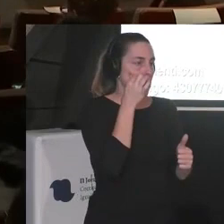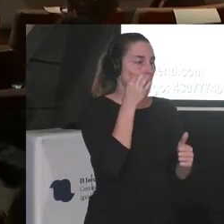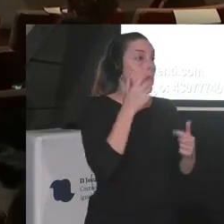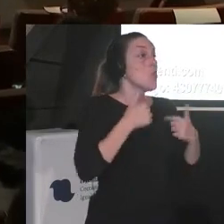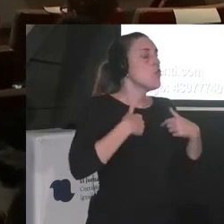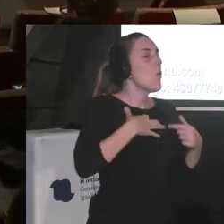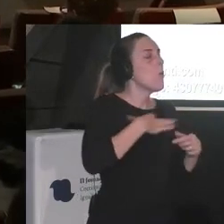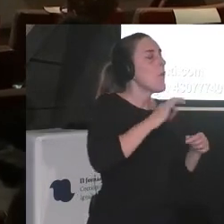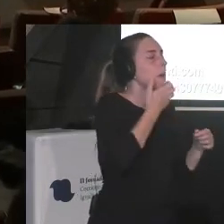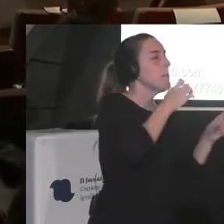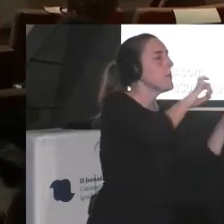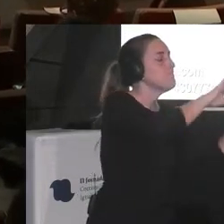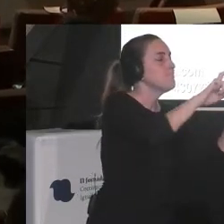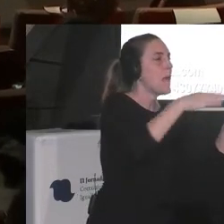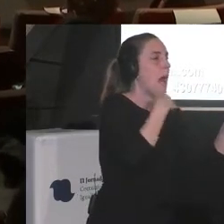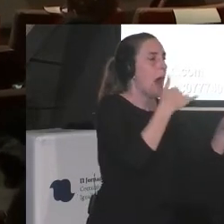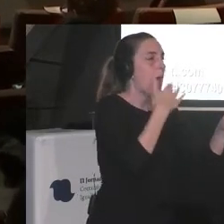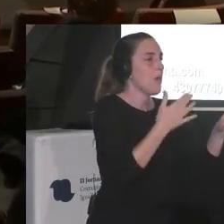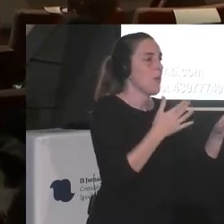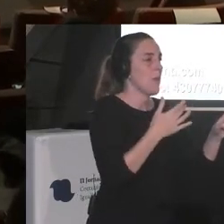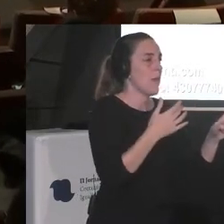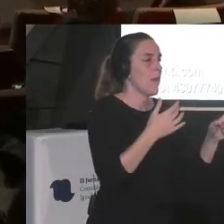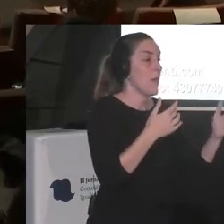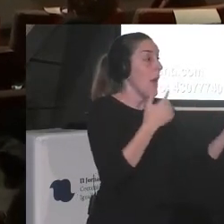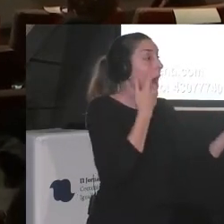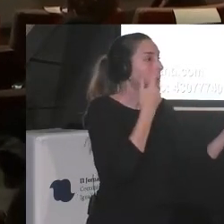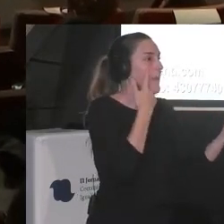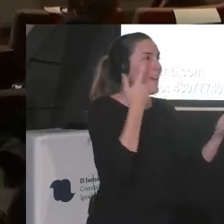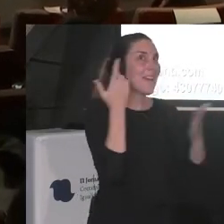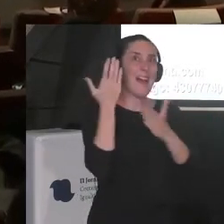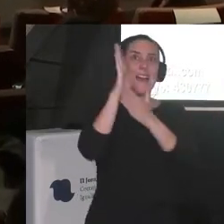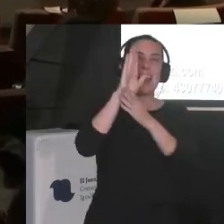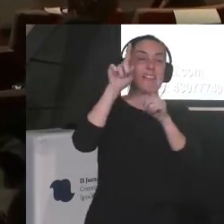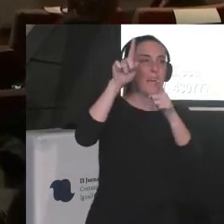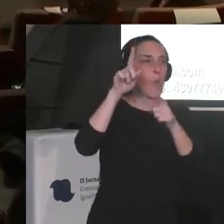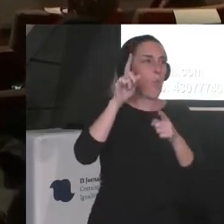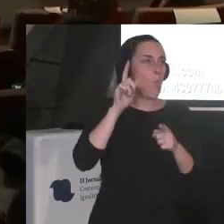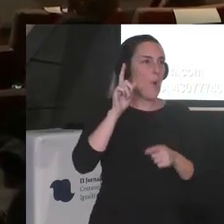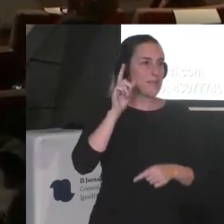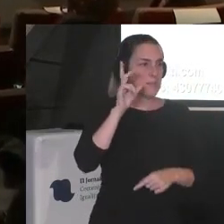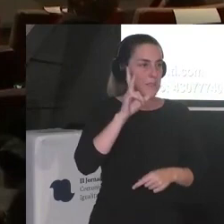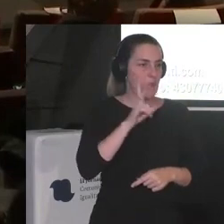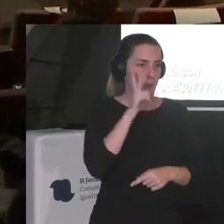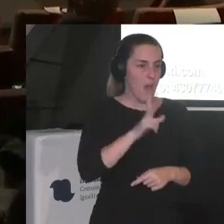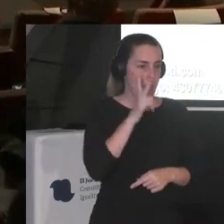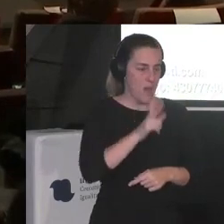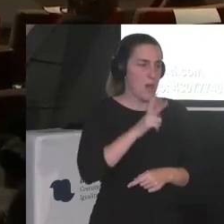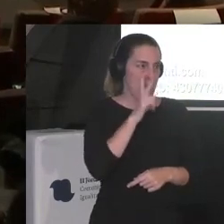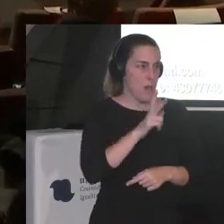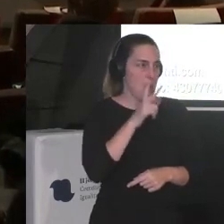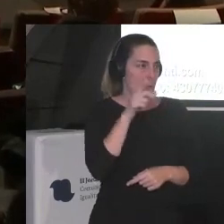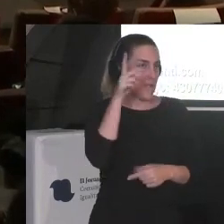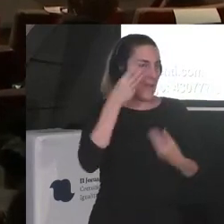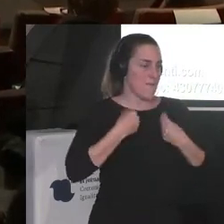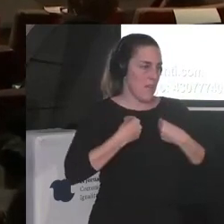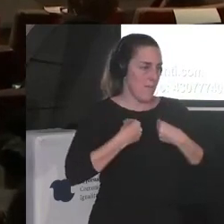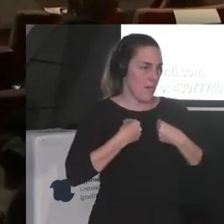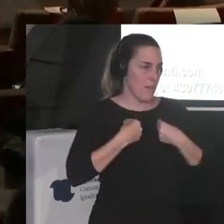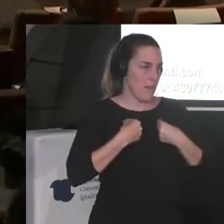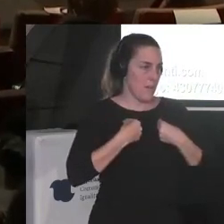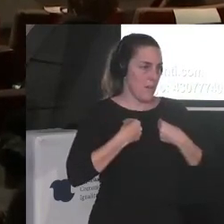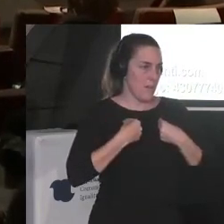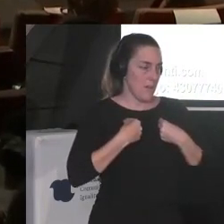por ejemplo vídeos de Moja les pongo y les digo mira este chico es de Huesca ¿sabes? y les explico y les